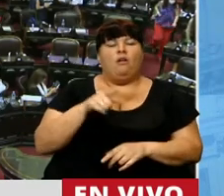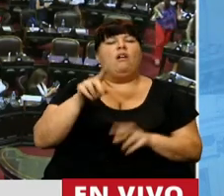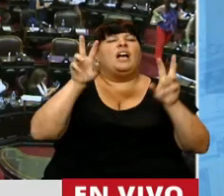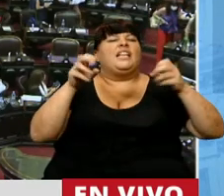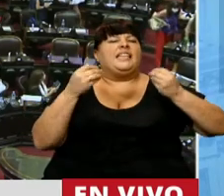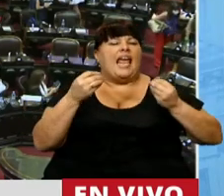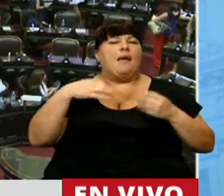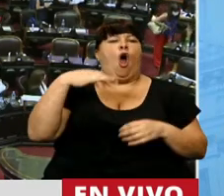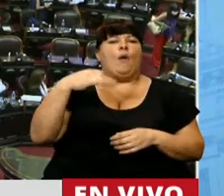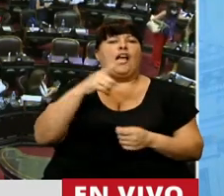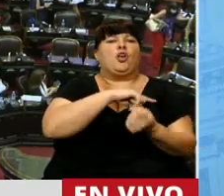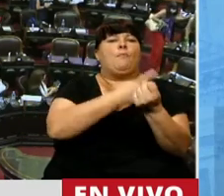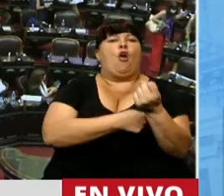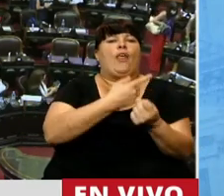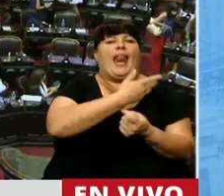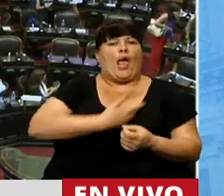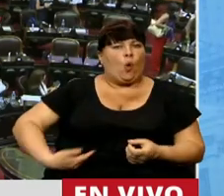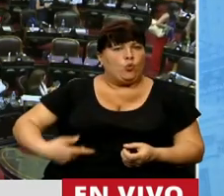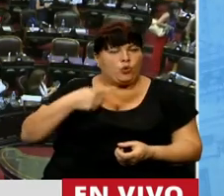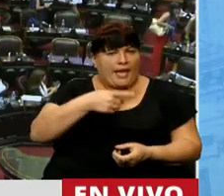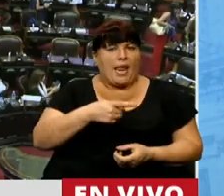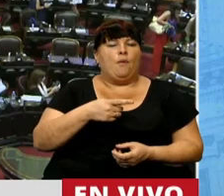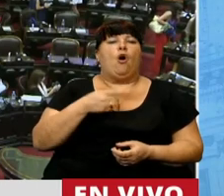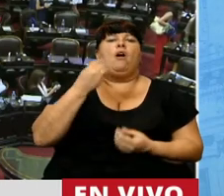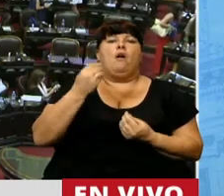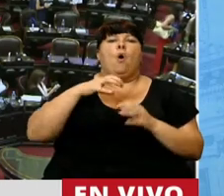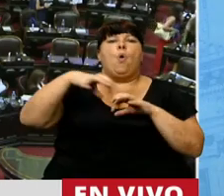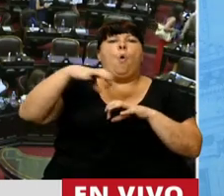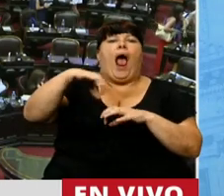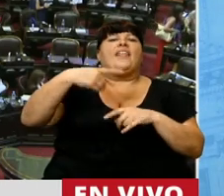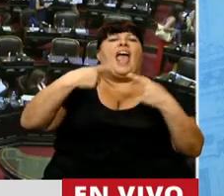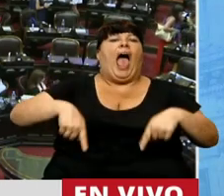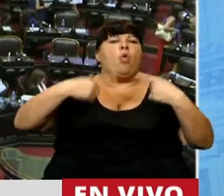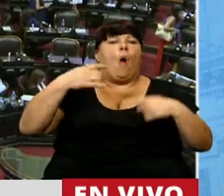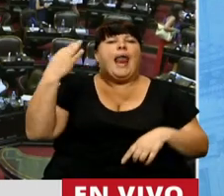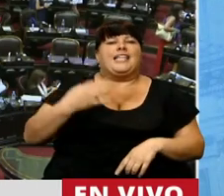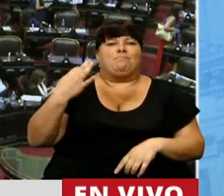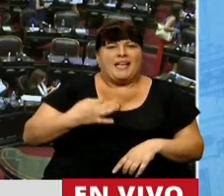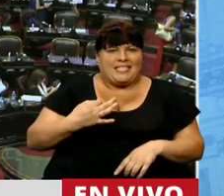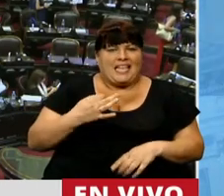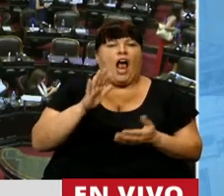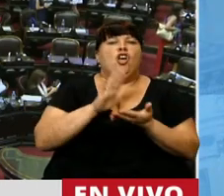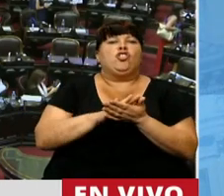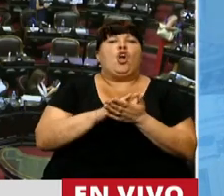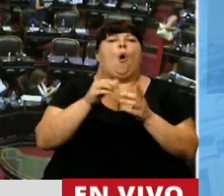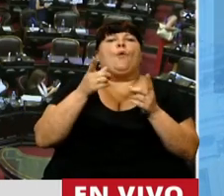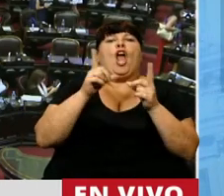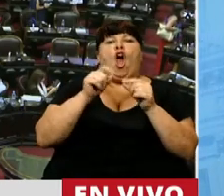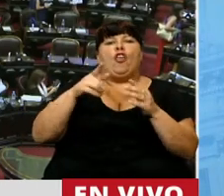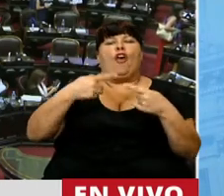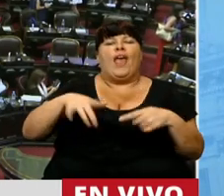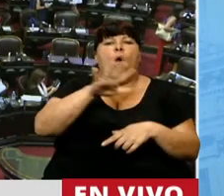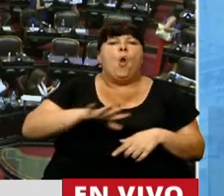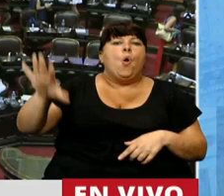refiere a la potestad del Poder Ejecutivo de constituir zonas aduaneras especiales en los términos del Código Aduanero, en